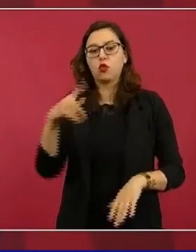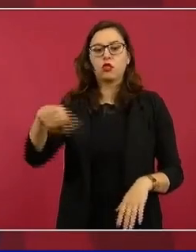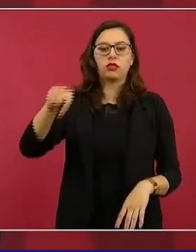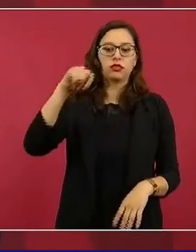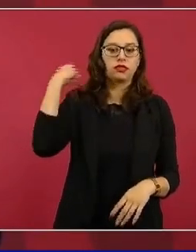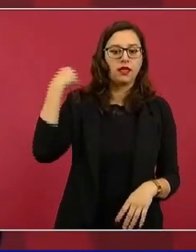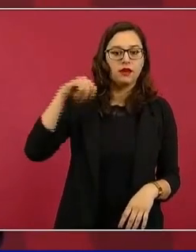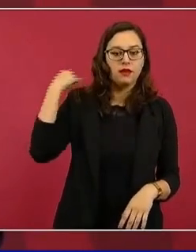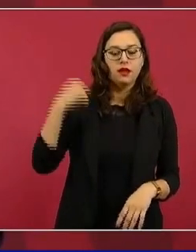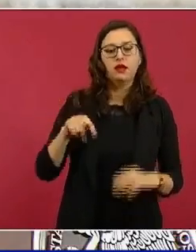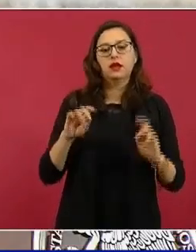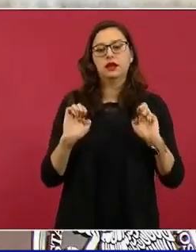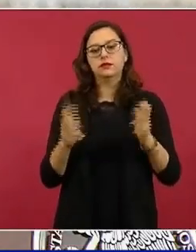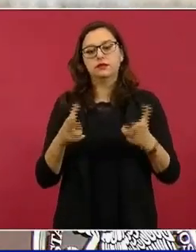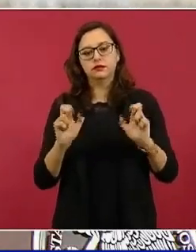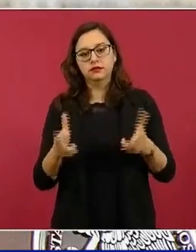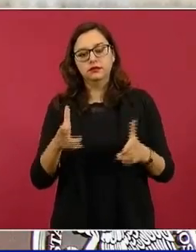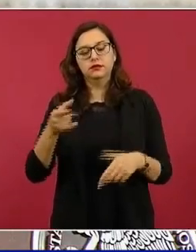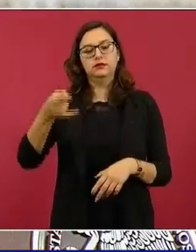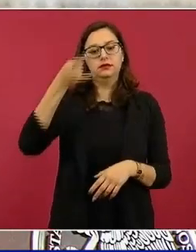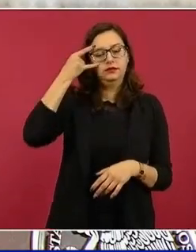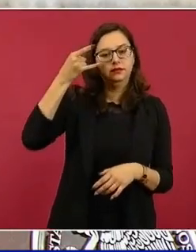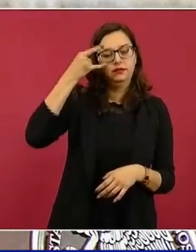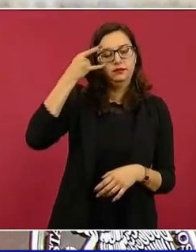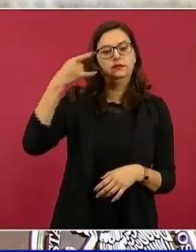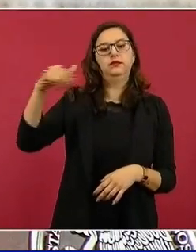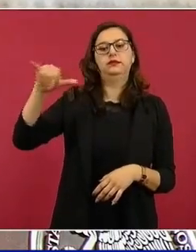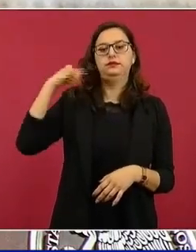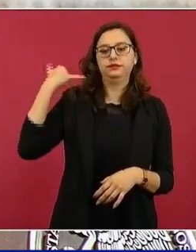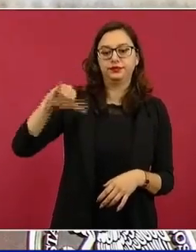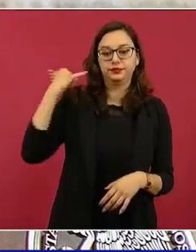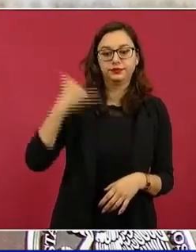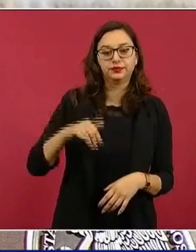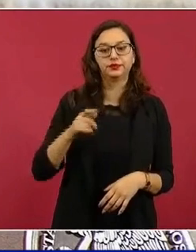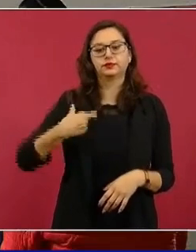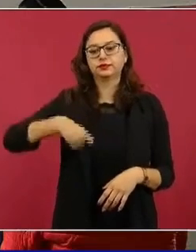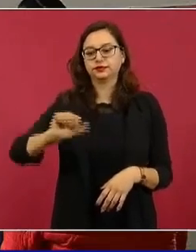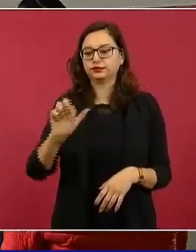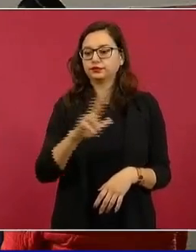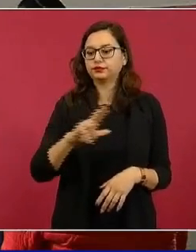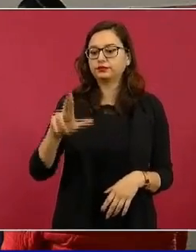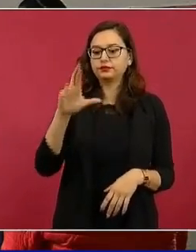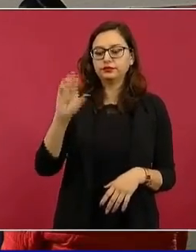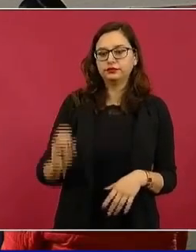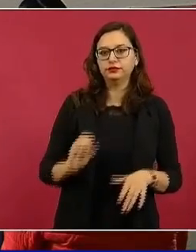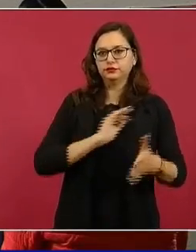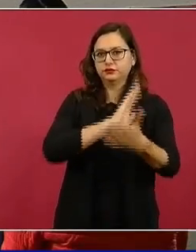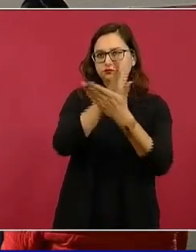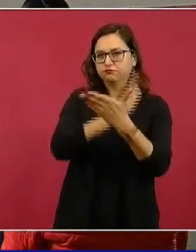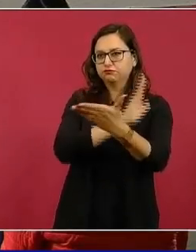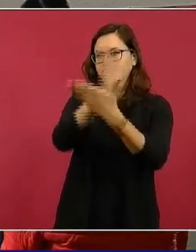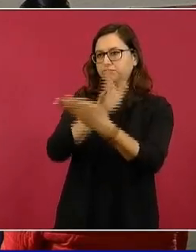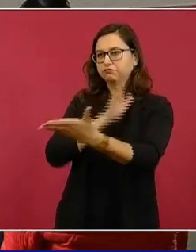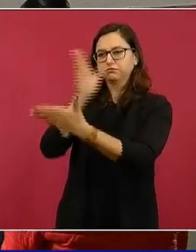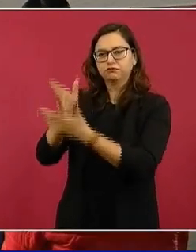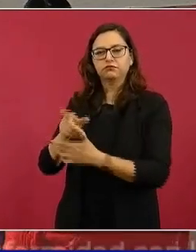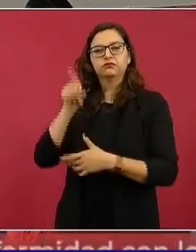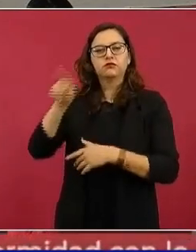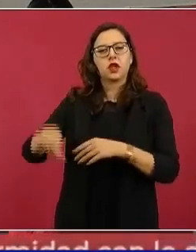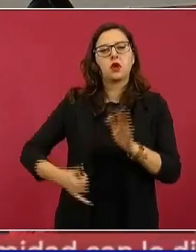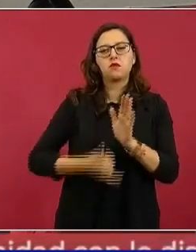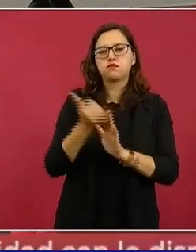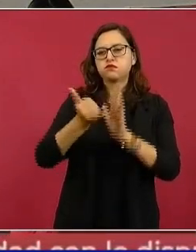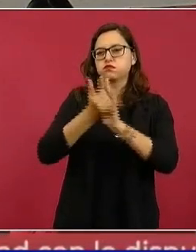Chiapas, Campeche, Yucatán, Quintana Roo, para evaluar